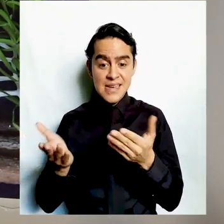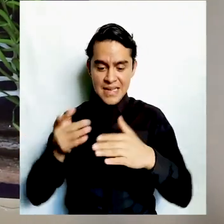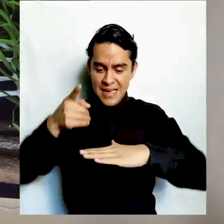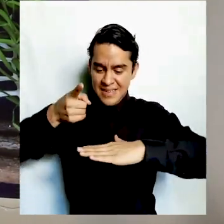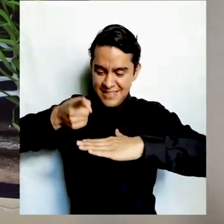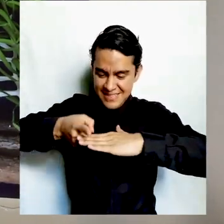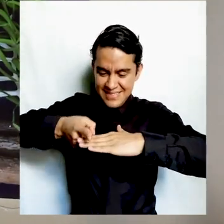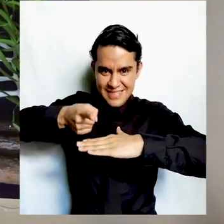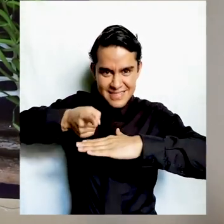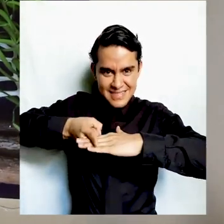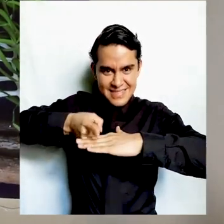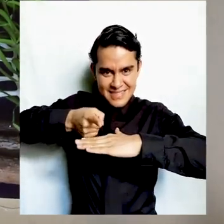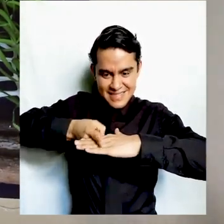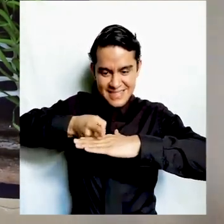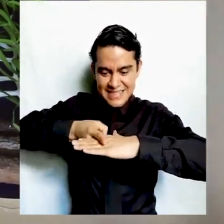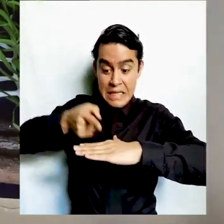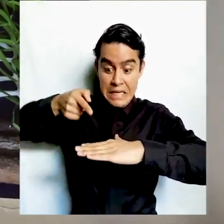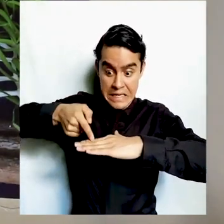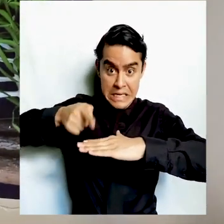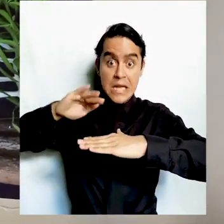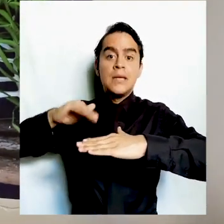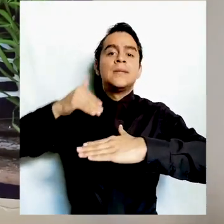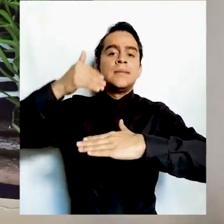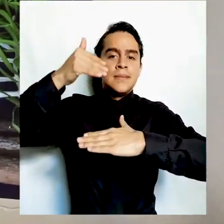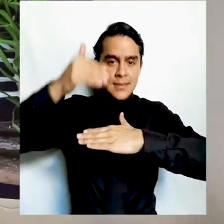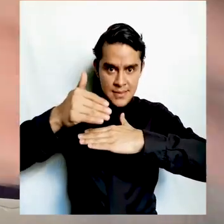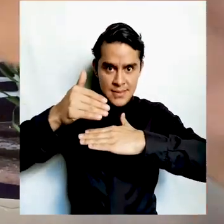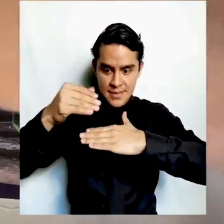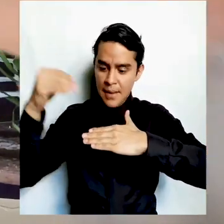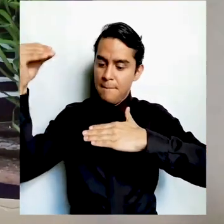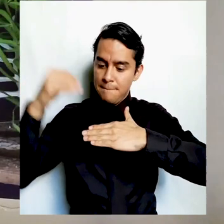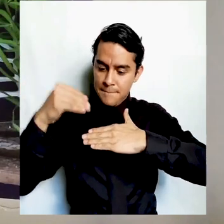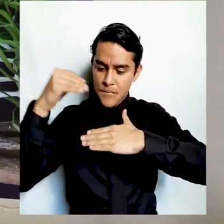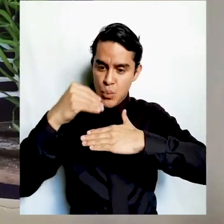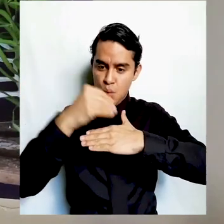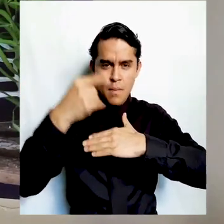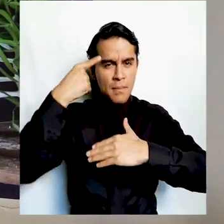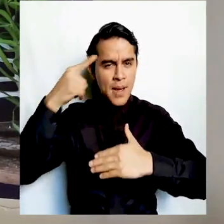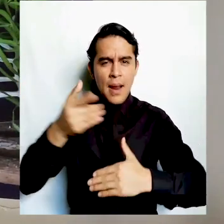para que el cuadro tenga una mejor estética.